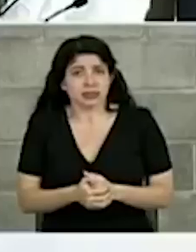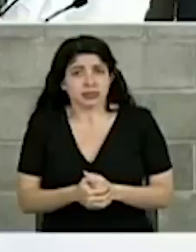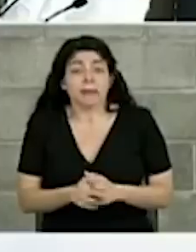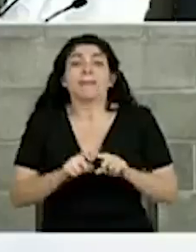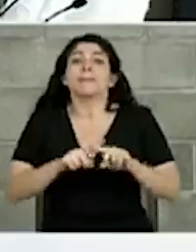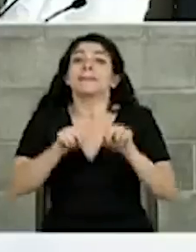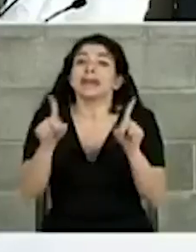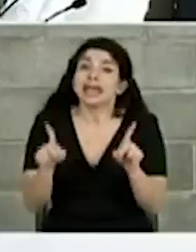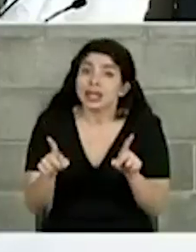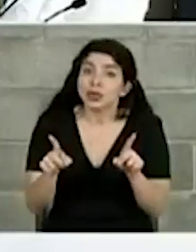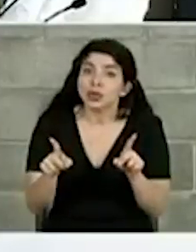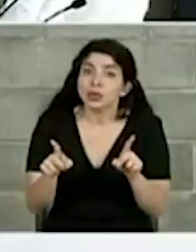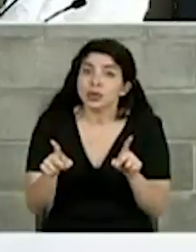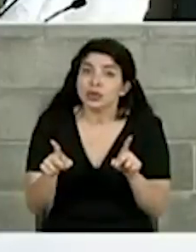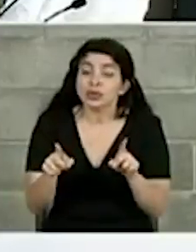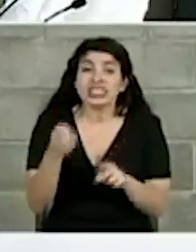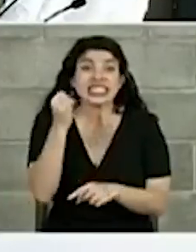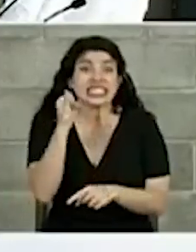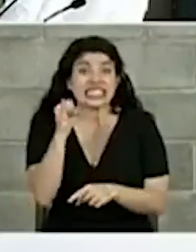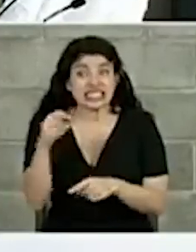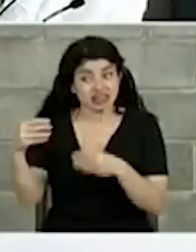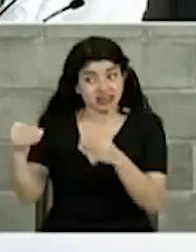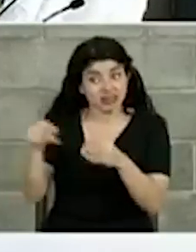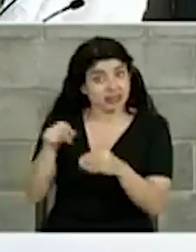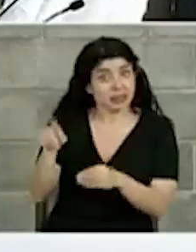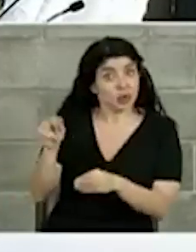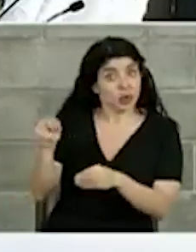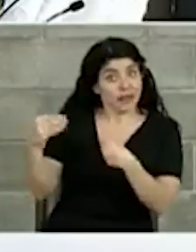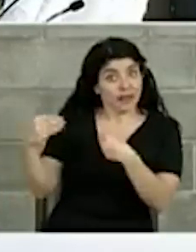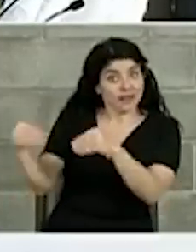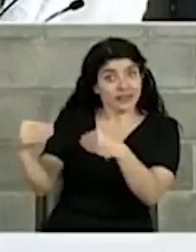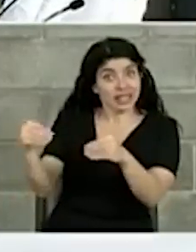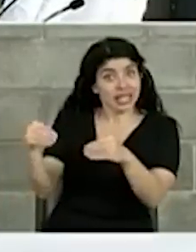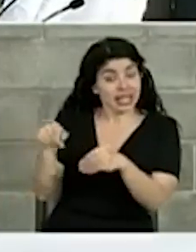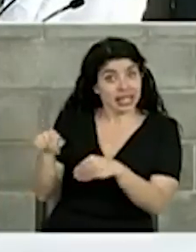pero si no vamos a vender ese patrimonio